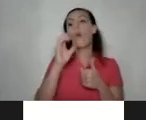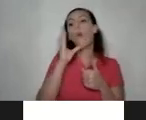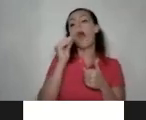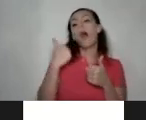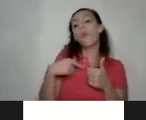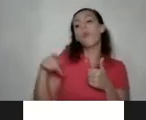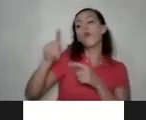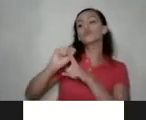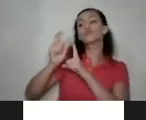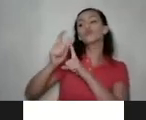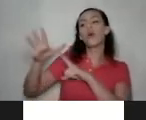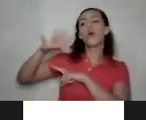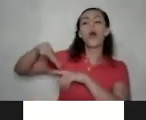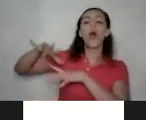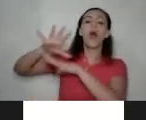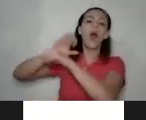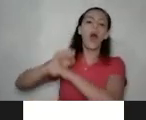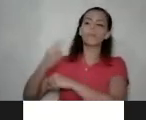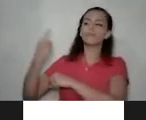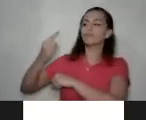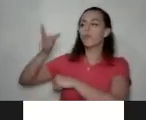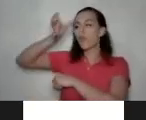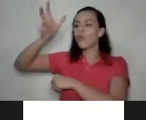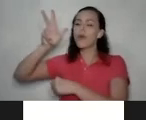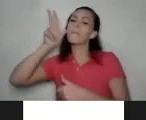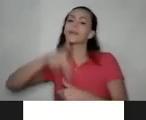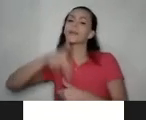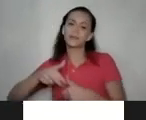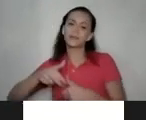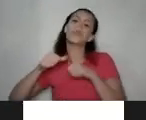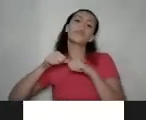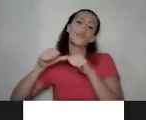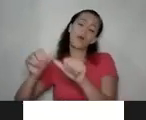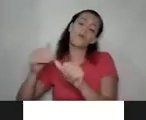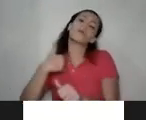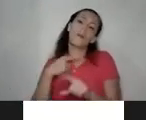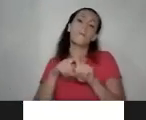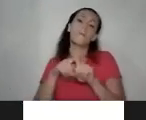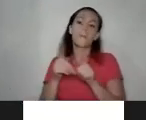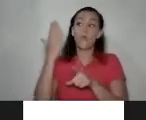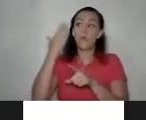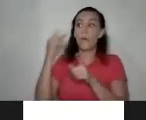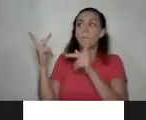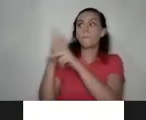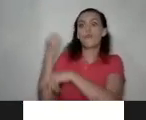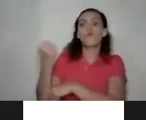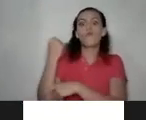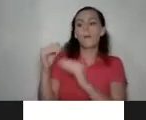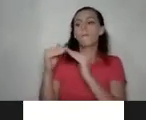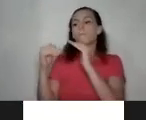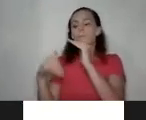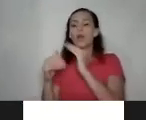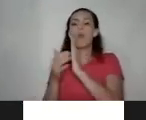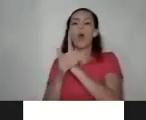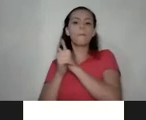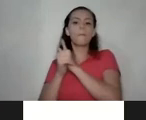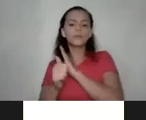socializados y socializadas bajo una cultura machista que todavía por supuesto la tenemos pero mucho más fuerte con menos capacidad